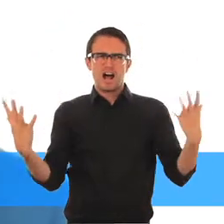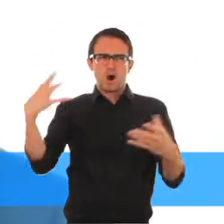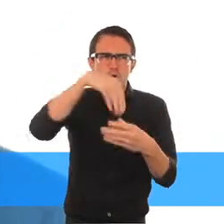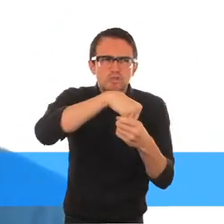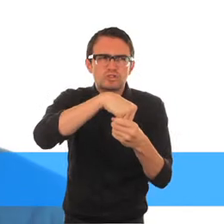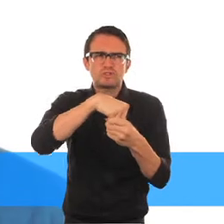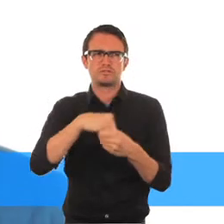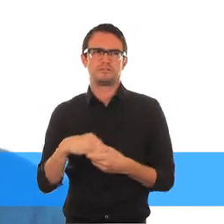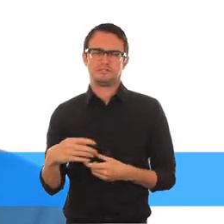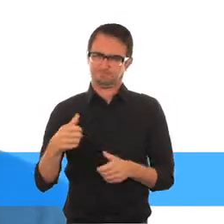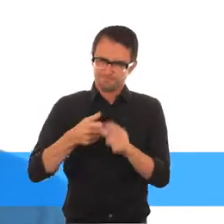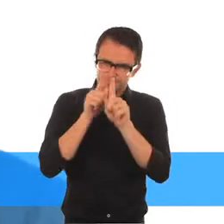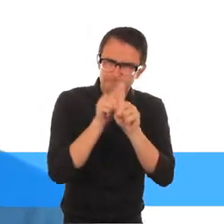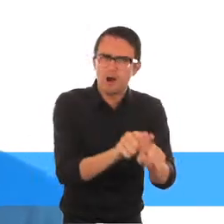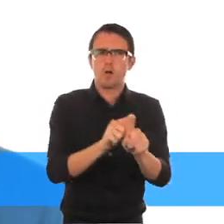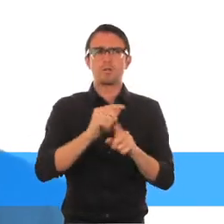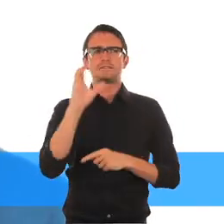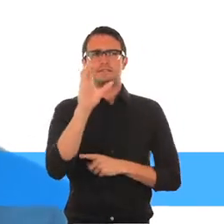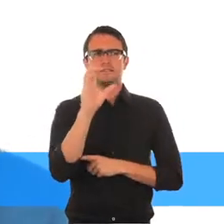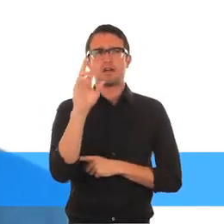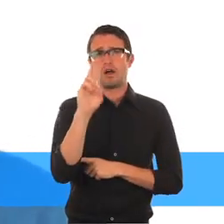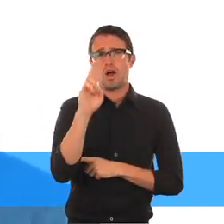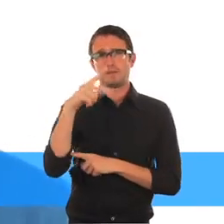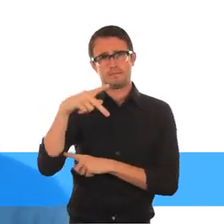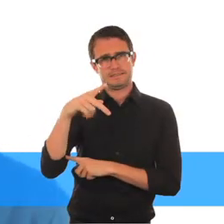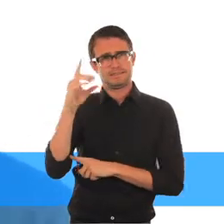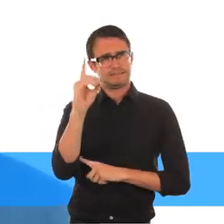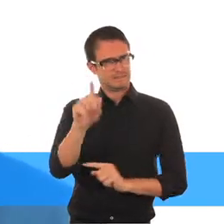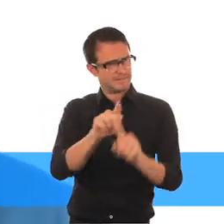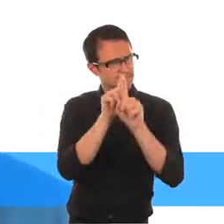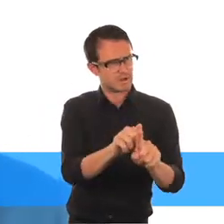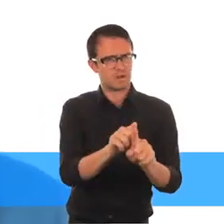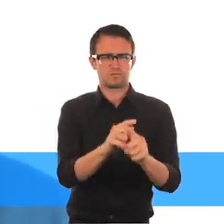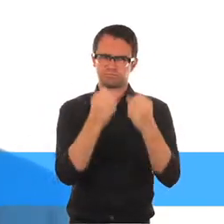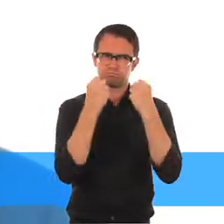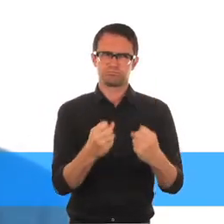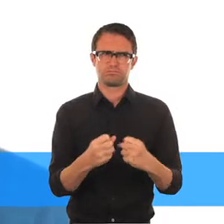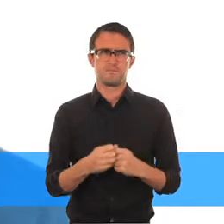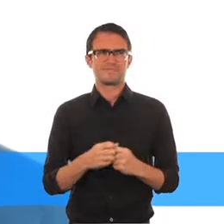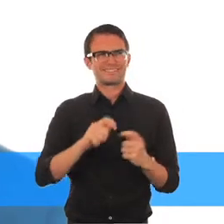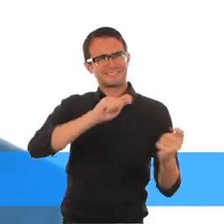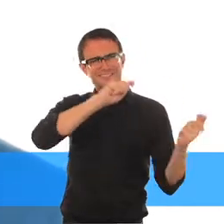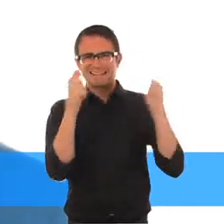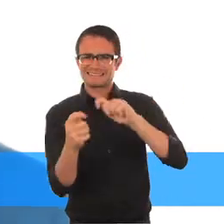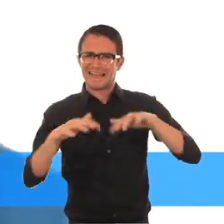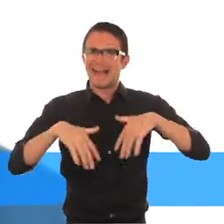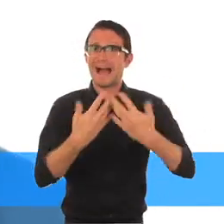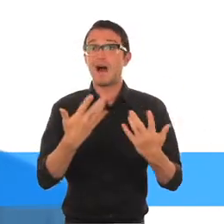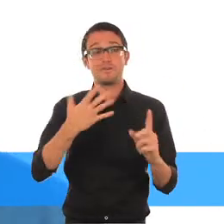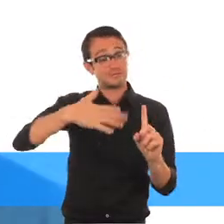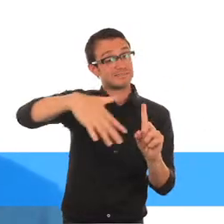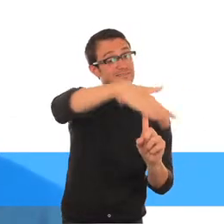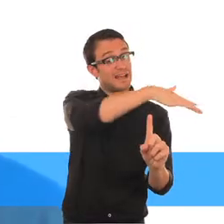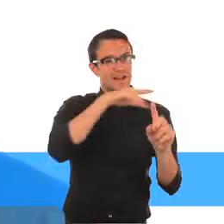desarrollo inclusivo constituyen principios fundamentales de la CDPD. Están transformando la forma en que las sociedades abordan las cuestiones de